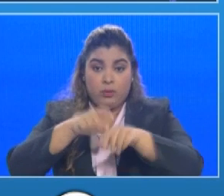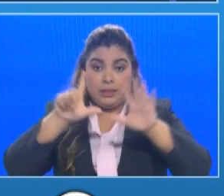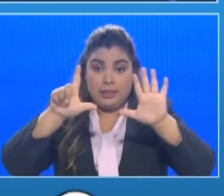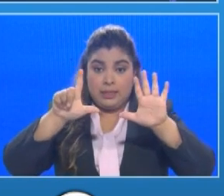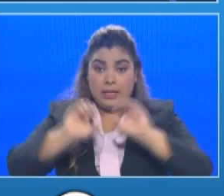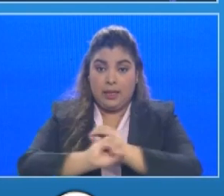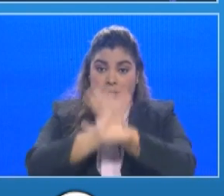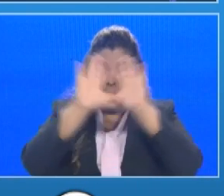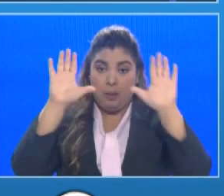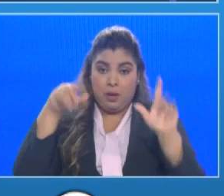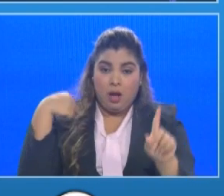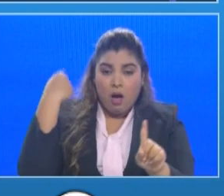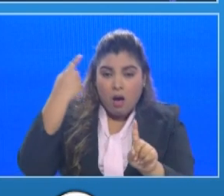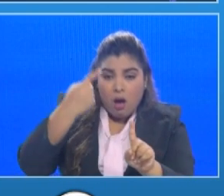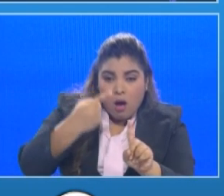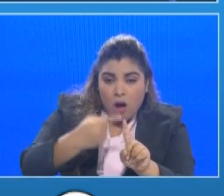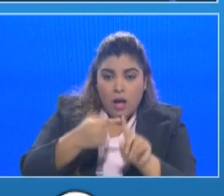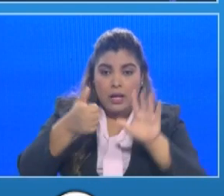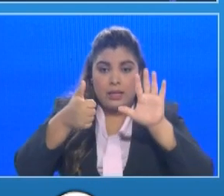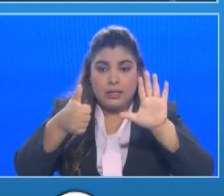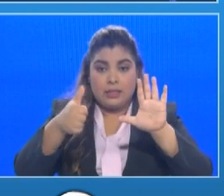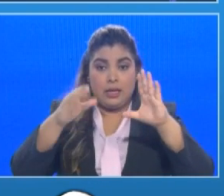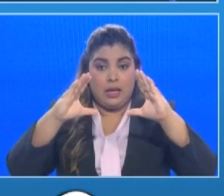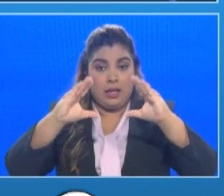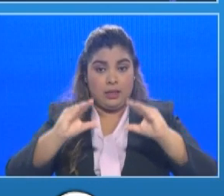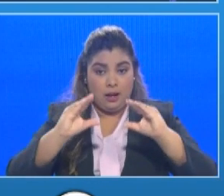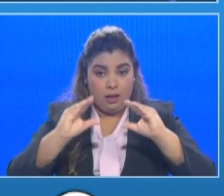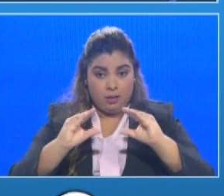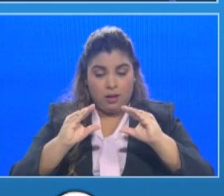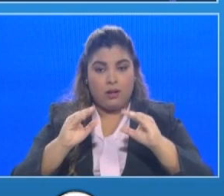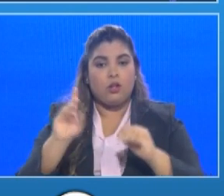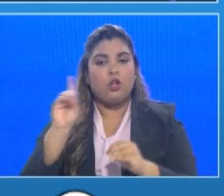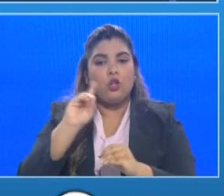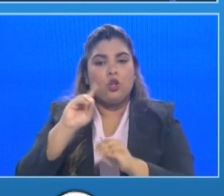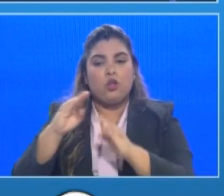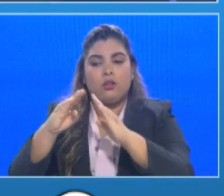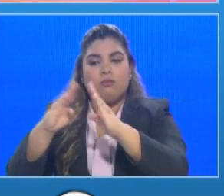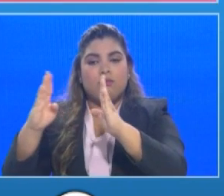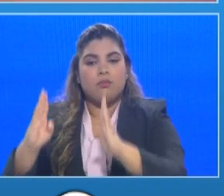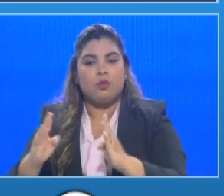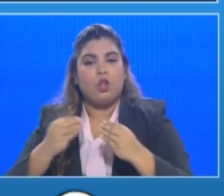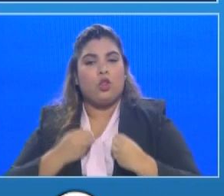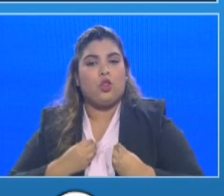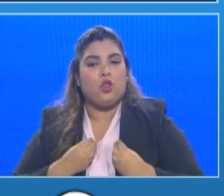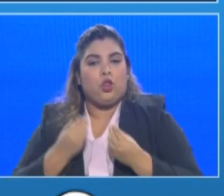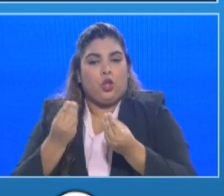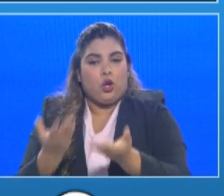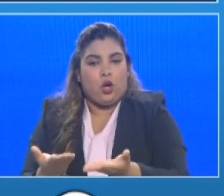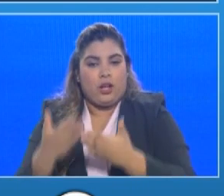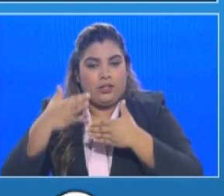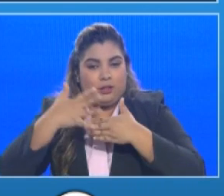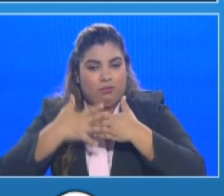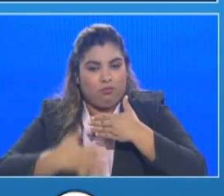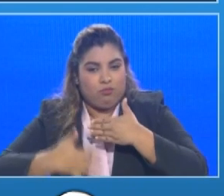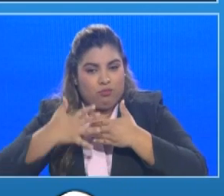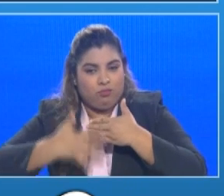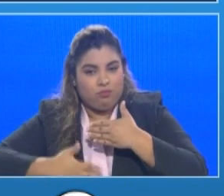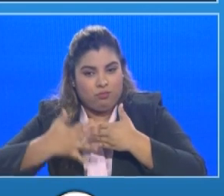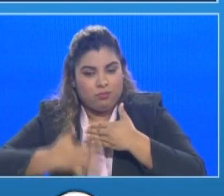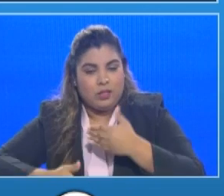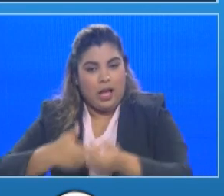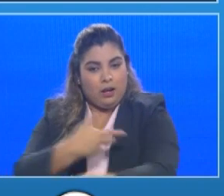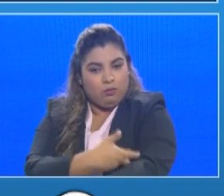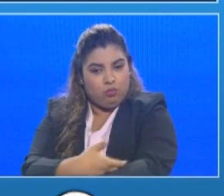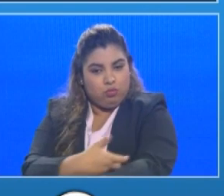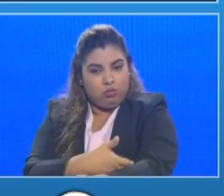mañana a 6 de la tarde al centro Donar Vida ubicado en Vía España frente a la caja de seguro social con su donación de